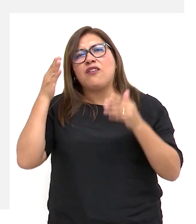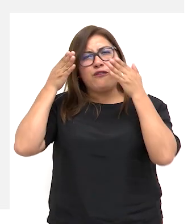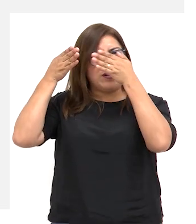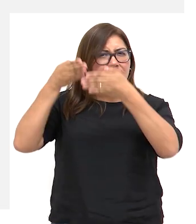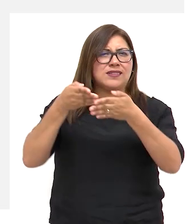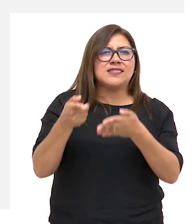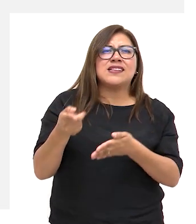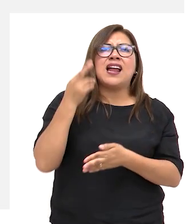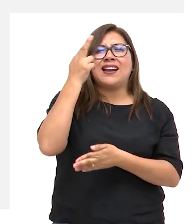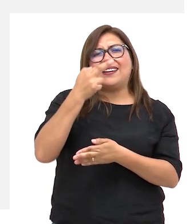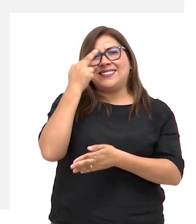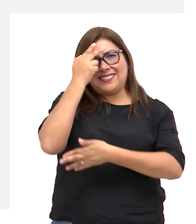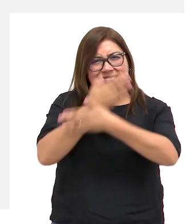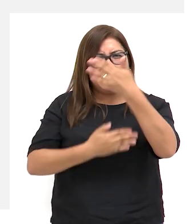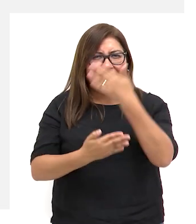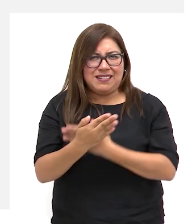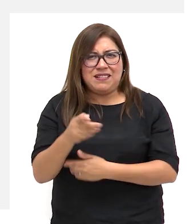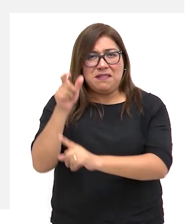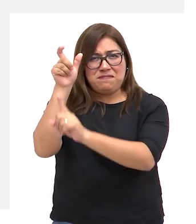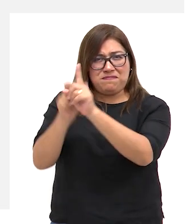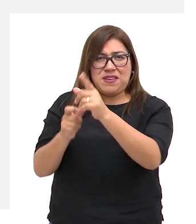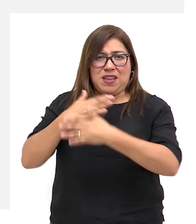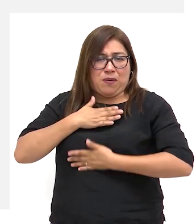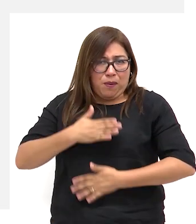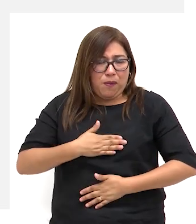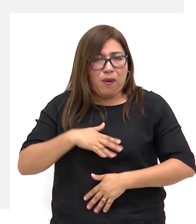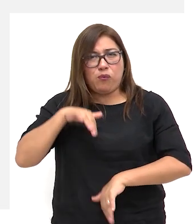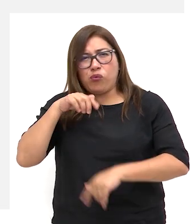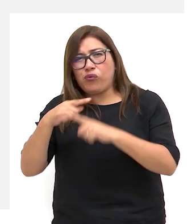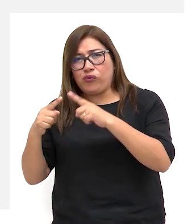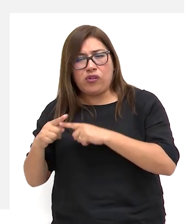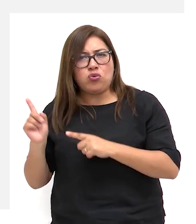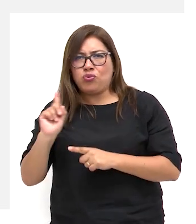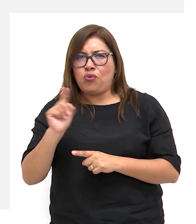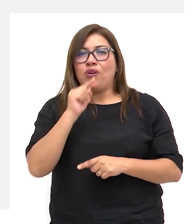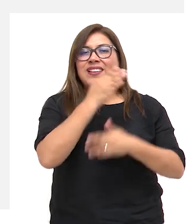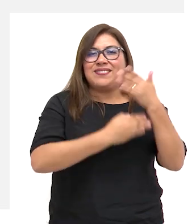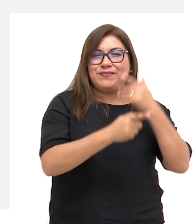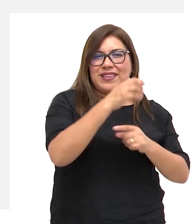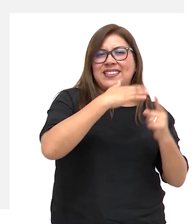causas de discapacidad no provienen de la persona, sino del entorno.